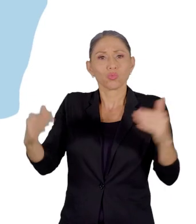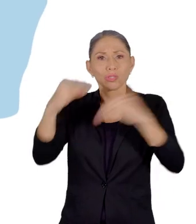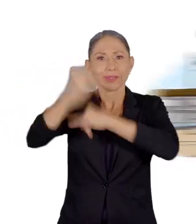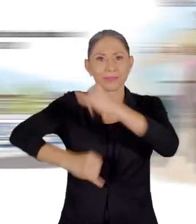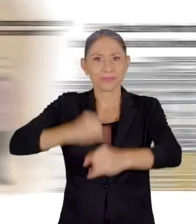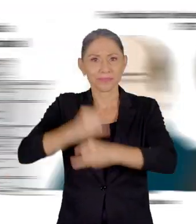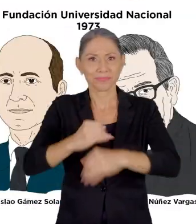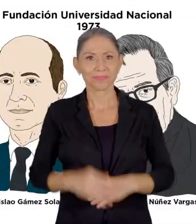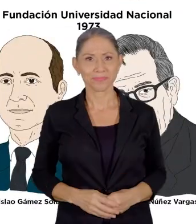reconocimiento internacional.